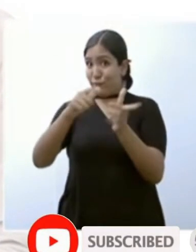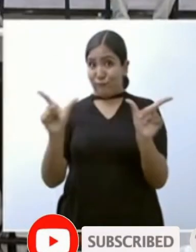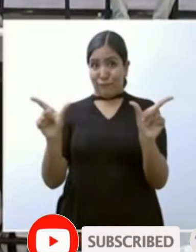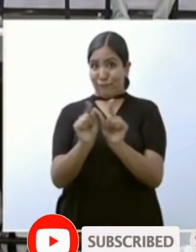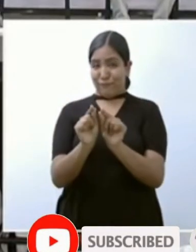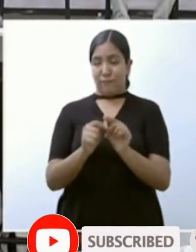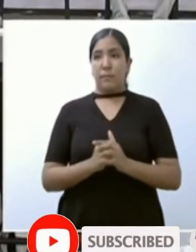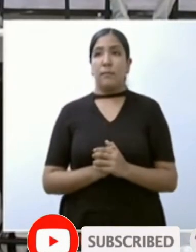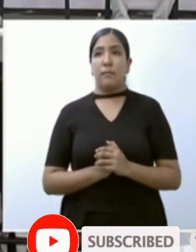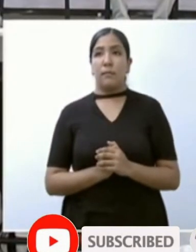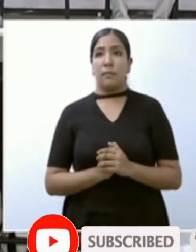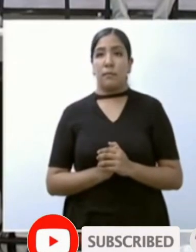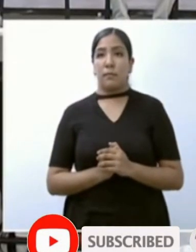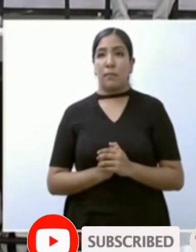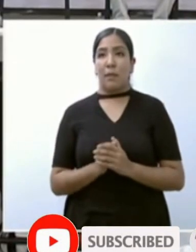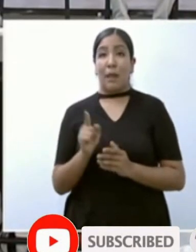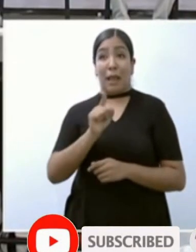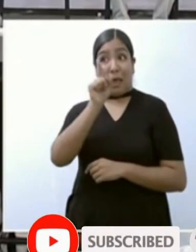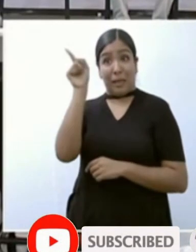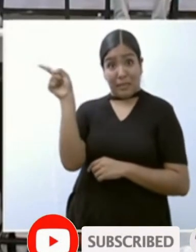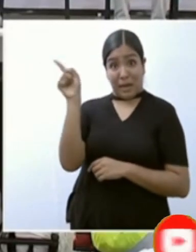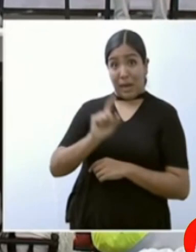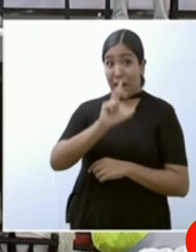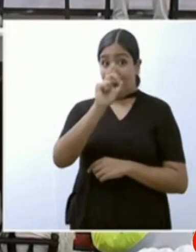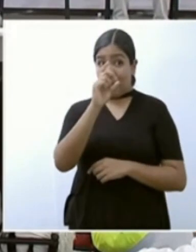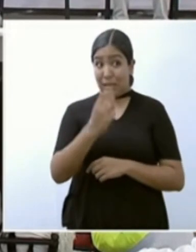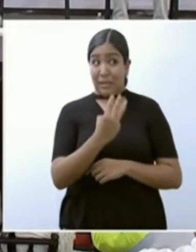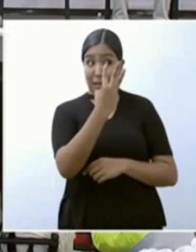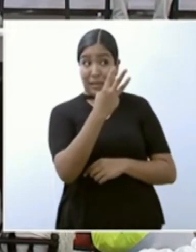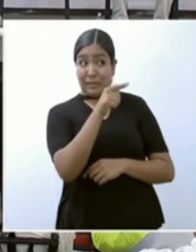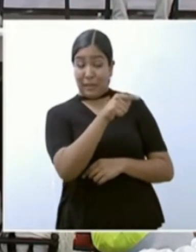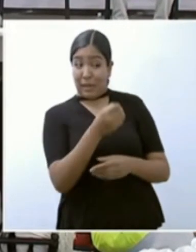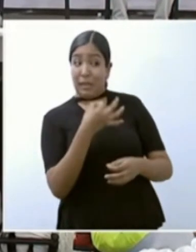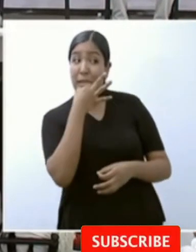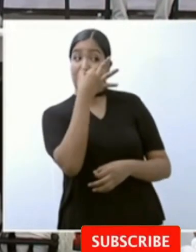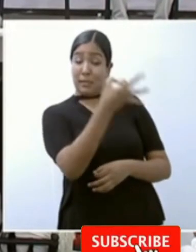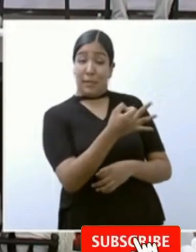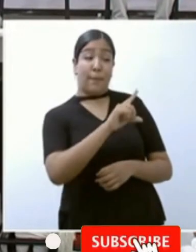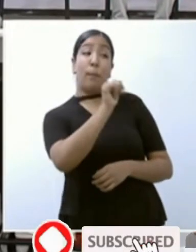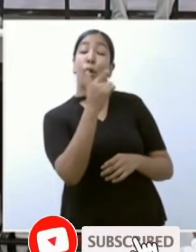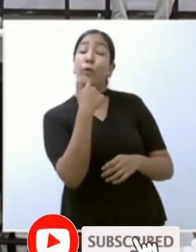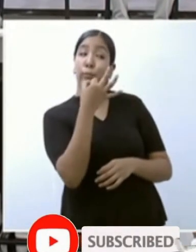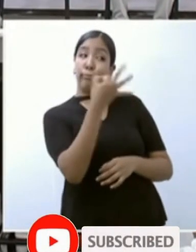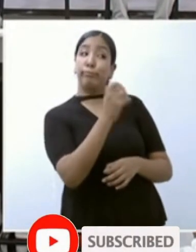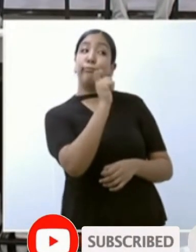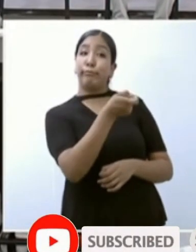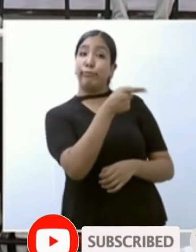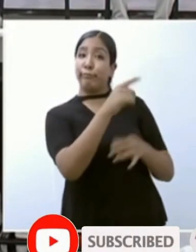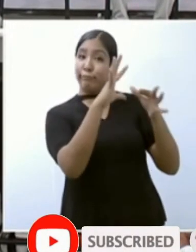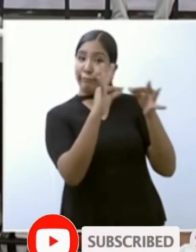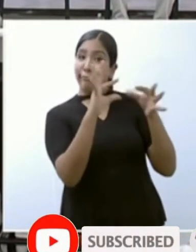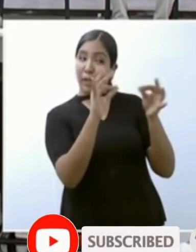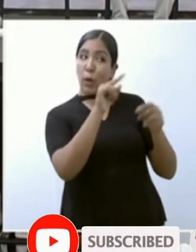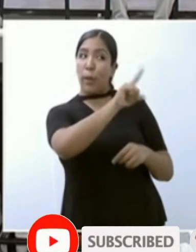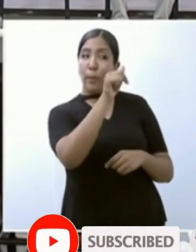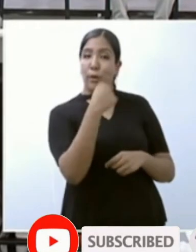si te aplican allá el 33 ya después te explico este nosotros te vamos a proteger aquí